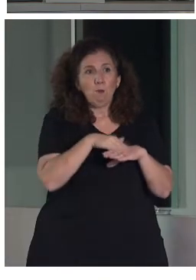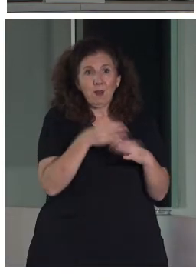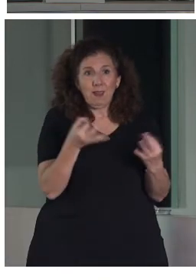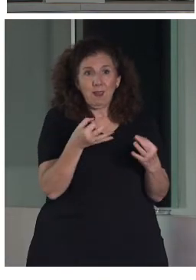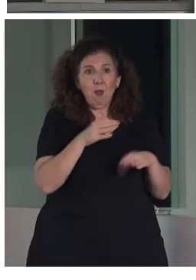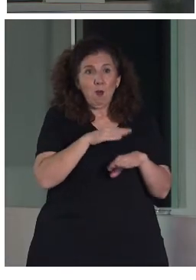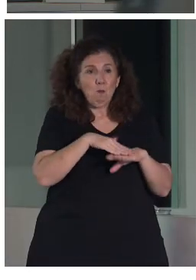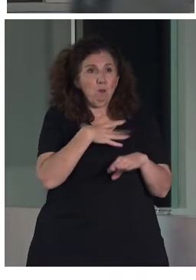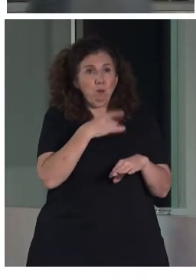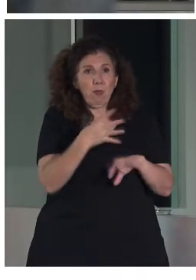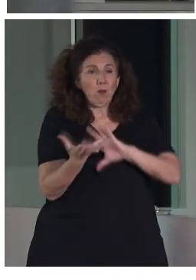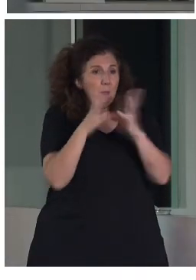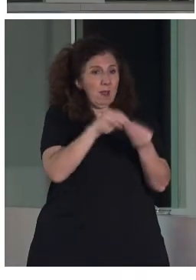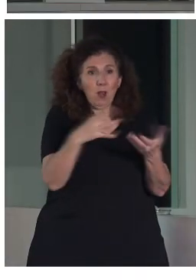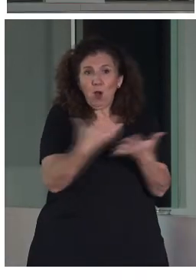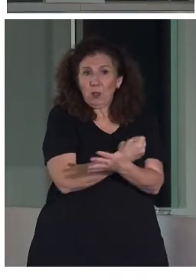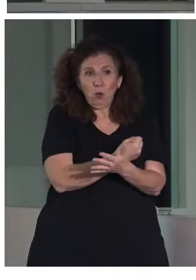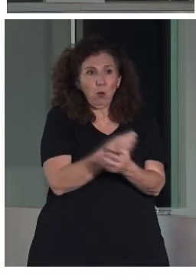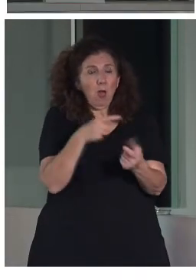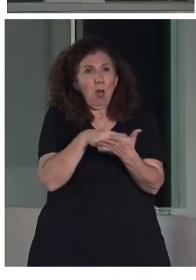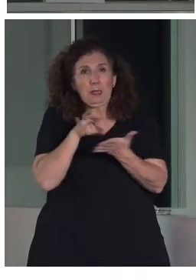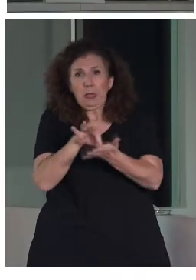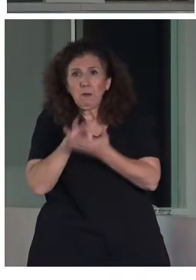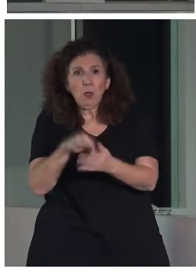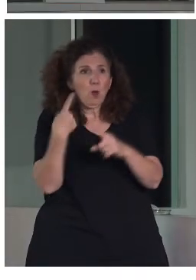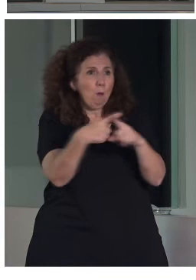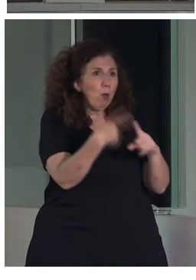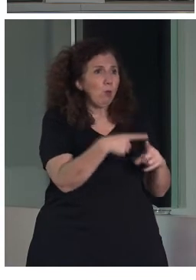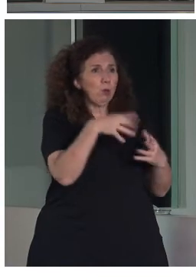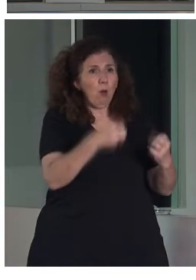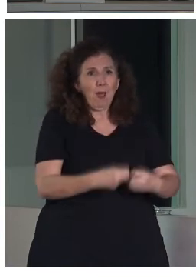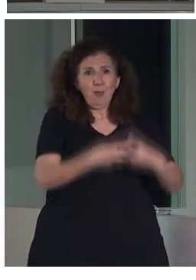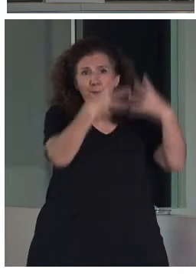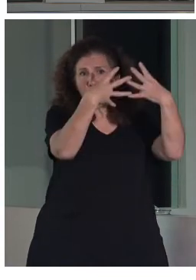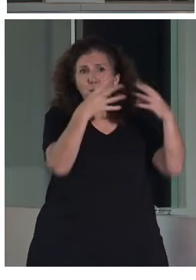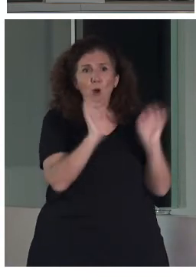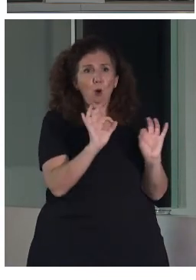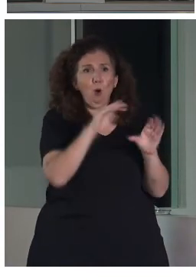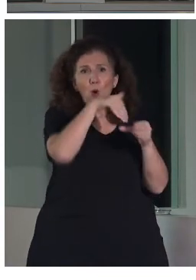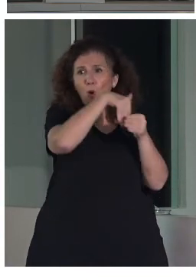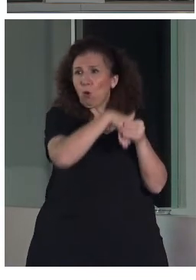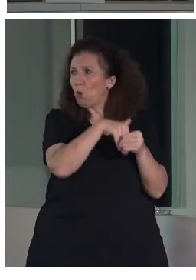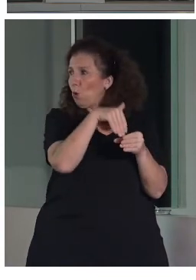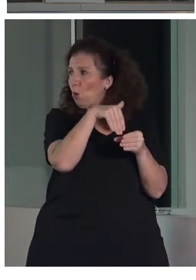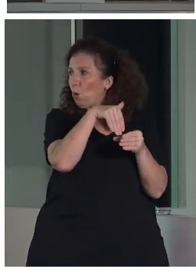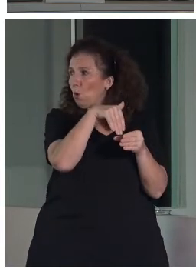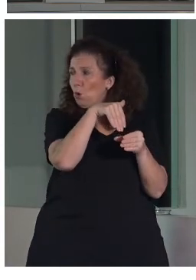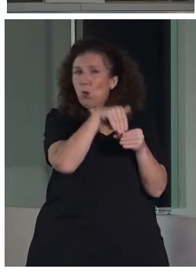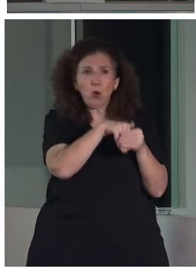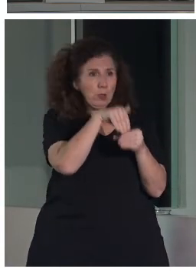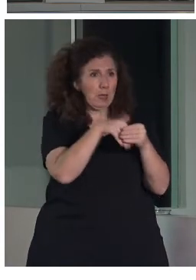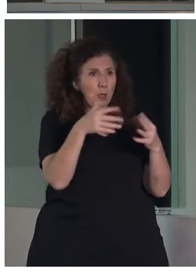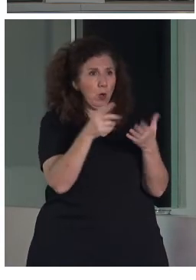cuestiones, desde productos y servicios a edificios o contenidos que tenemos